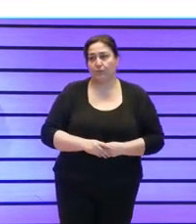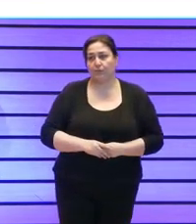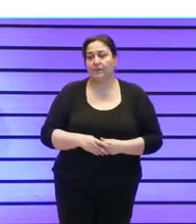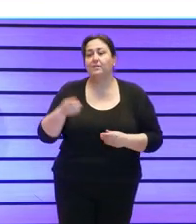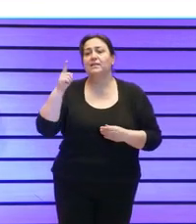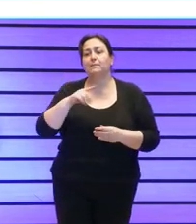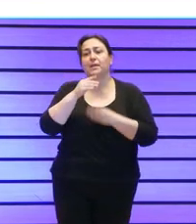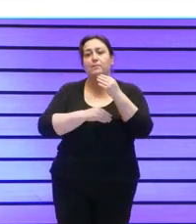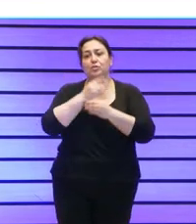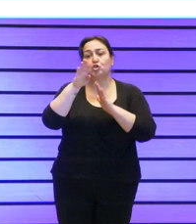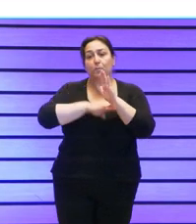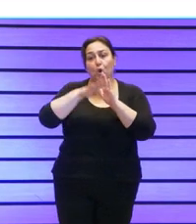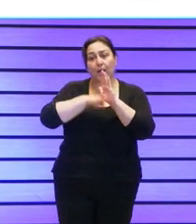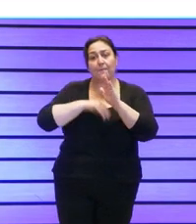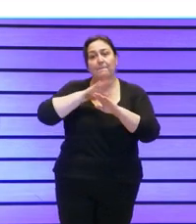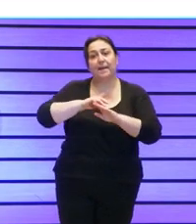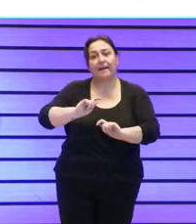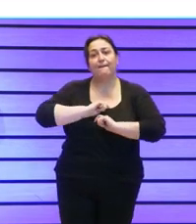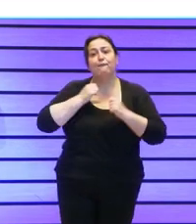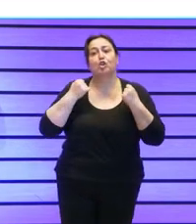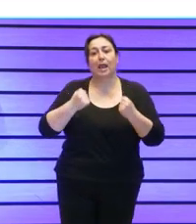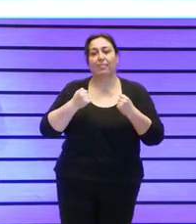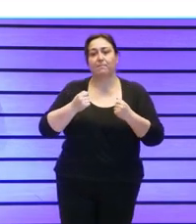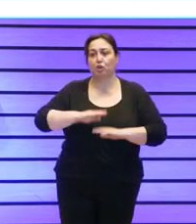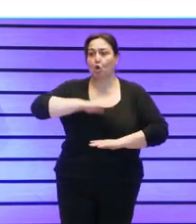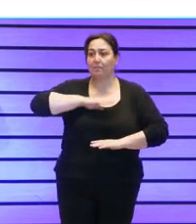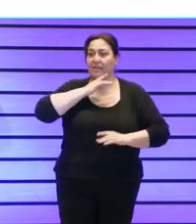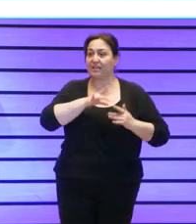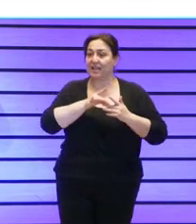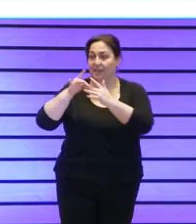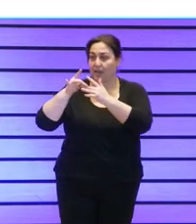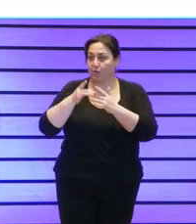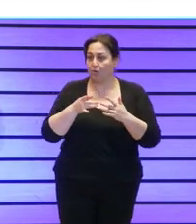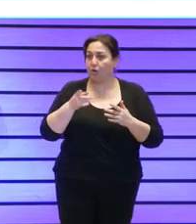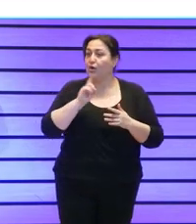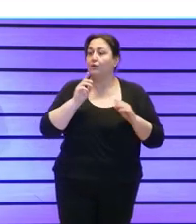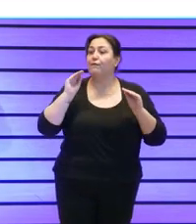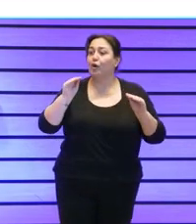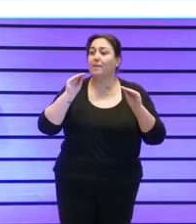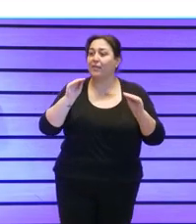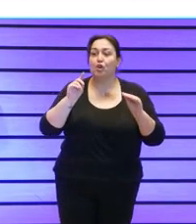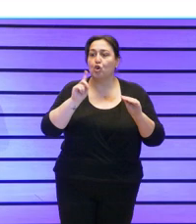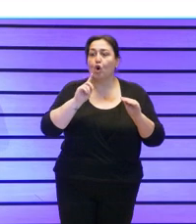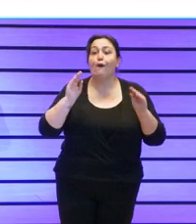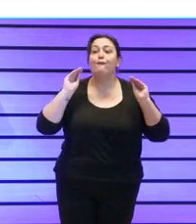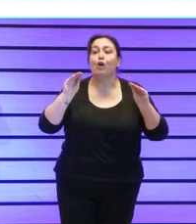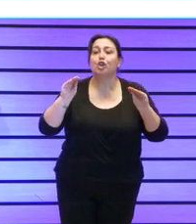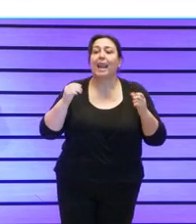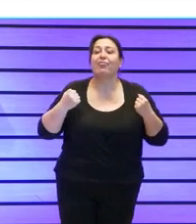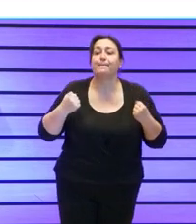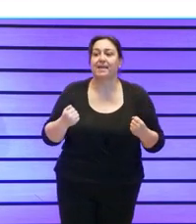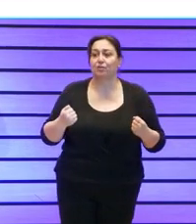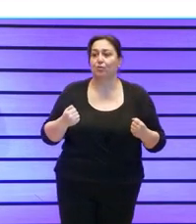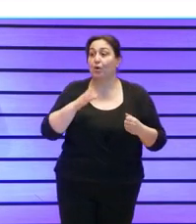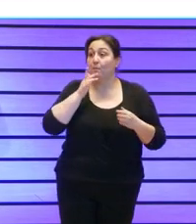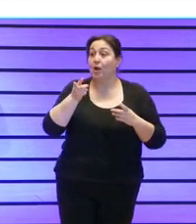establecimos también un programa de fortalecimiento en competencias de liderazgo no hemos puesto formación es fortalecimiento porque todos